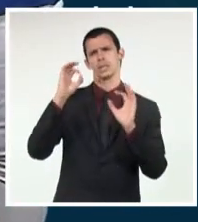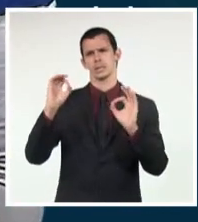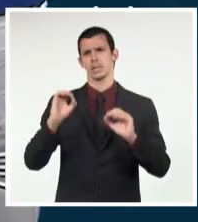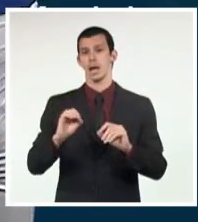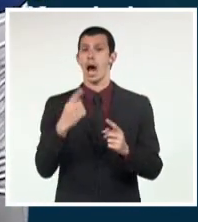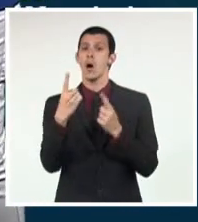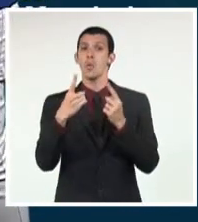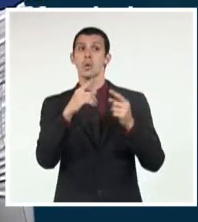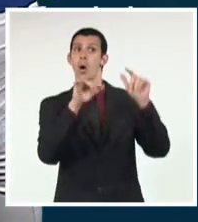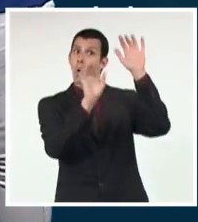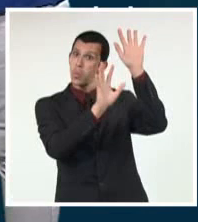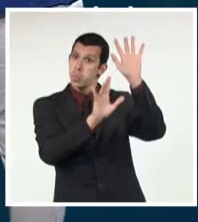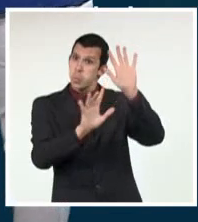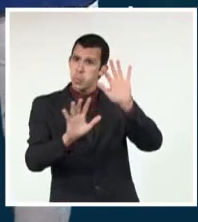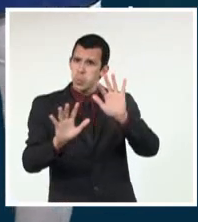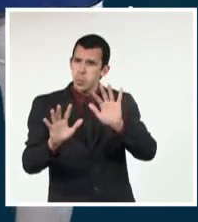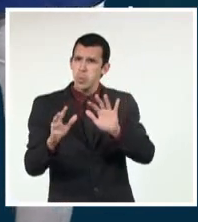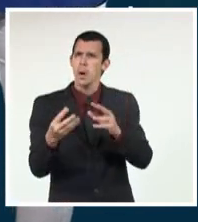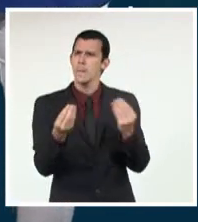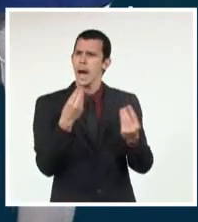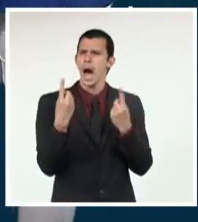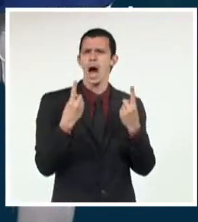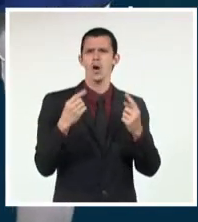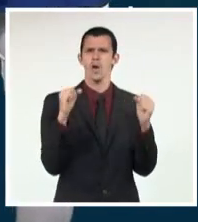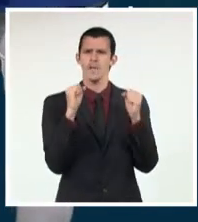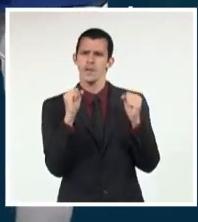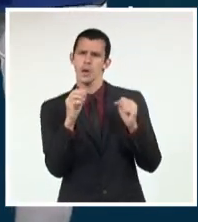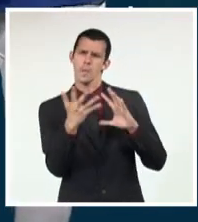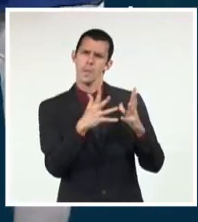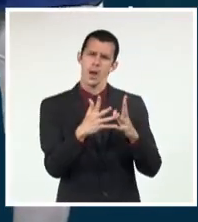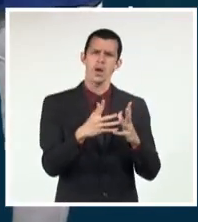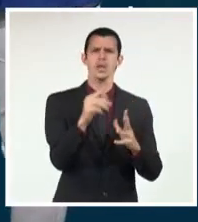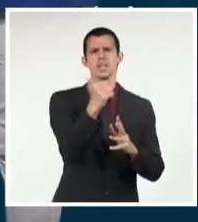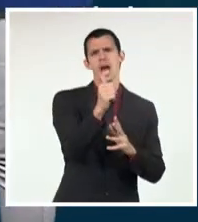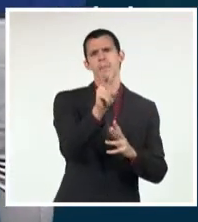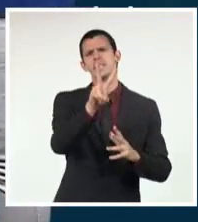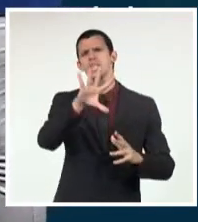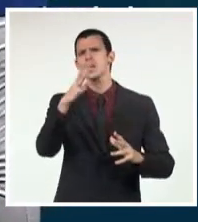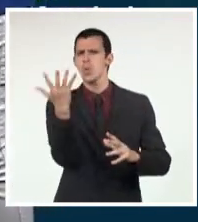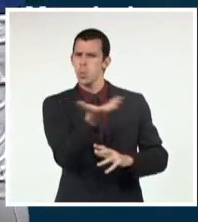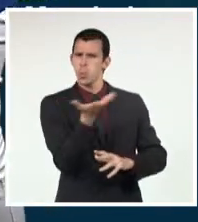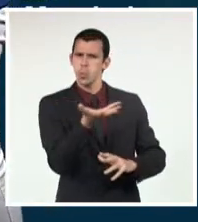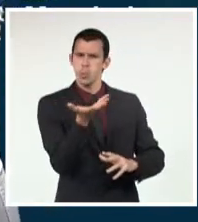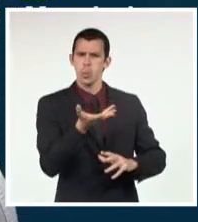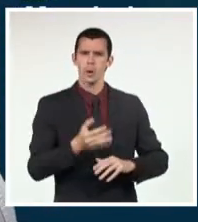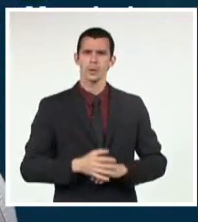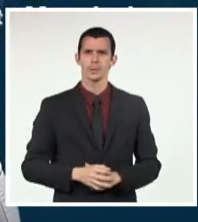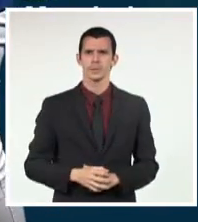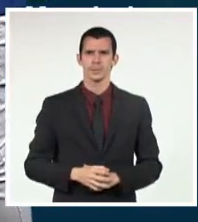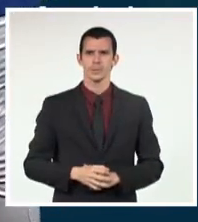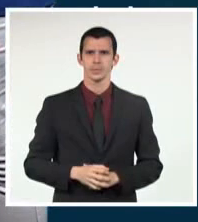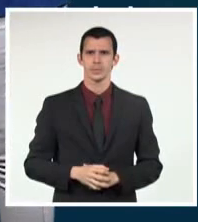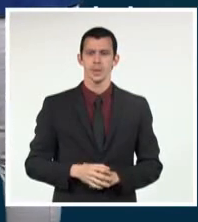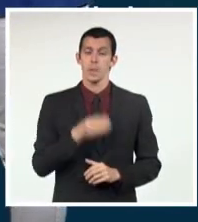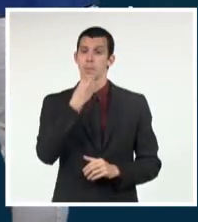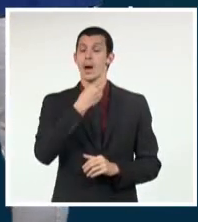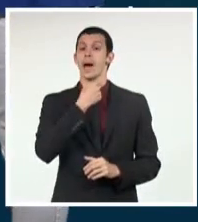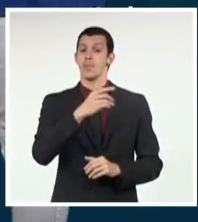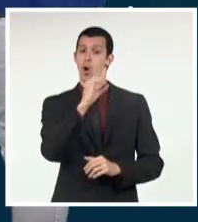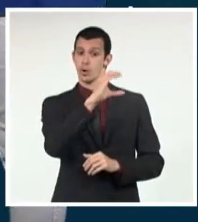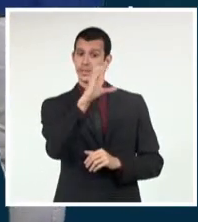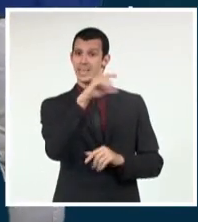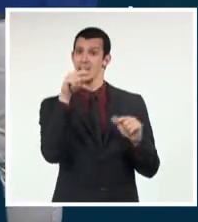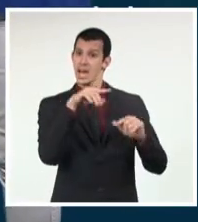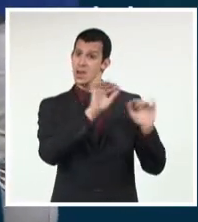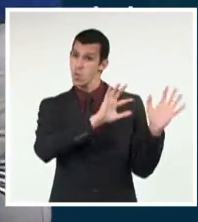del este al sudeste en la parte occidental con velocidades entre 10 y 25 kilómetros por hora que llegarán a 30 kilómetros por hora en